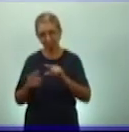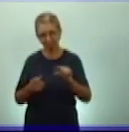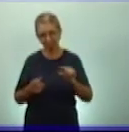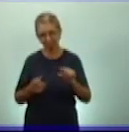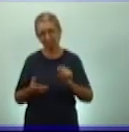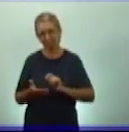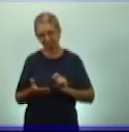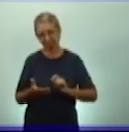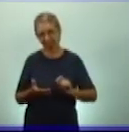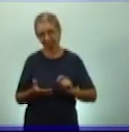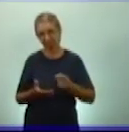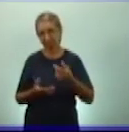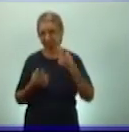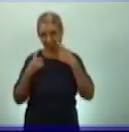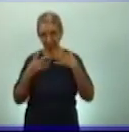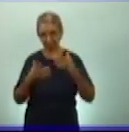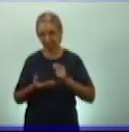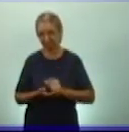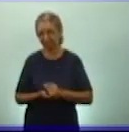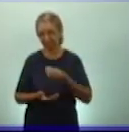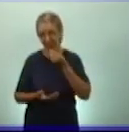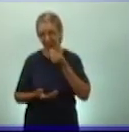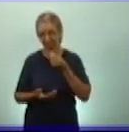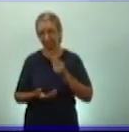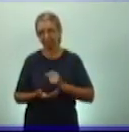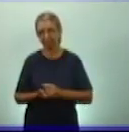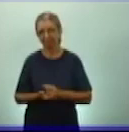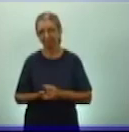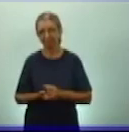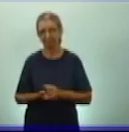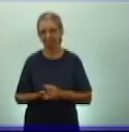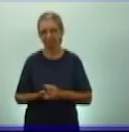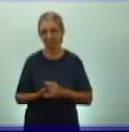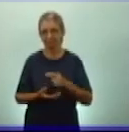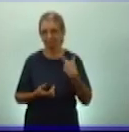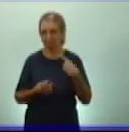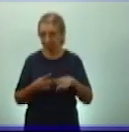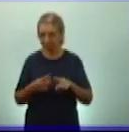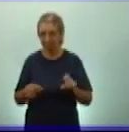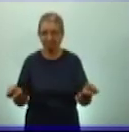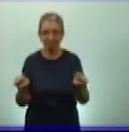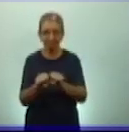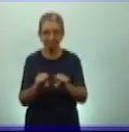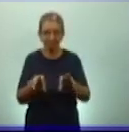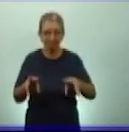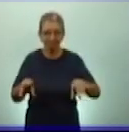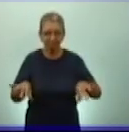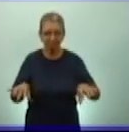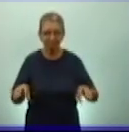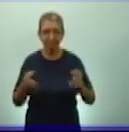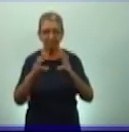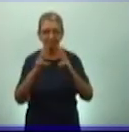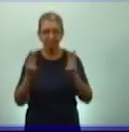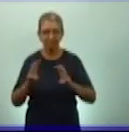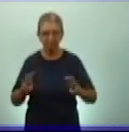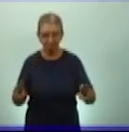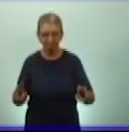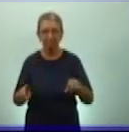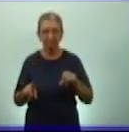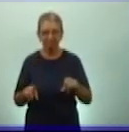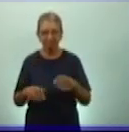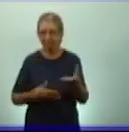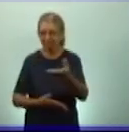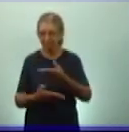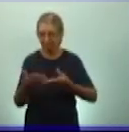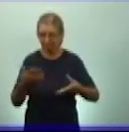páginas digitales. Puede descargar estas clases. Además, también tiene acceso al repasador virtual, un espacio también para intercambio